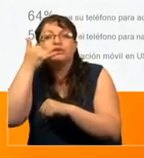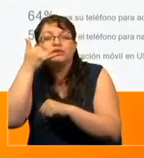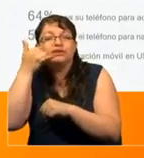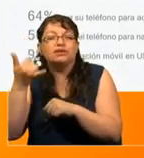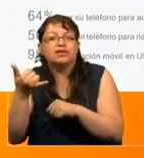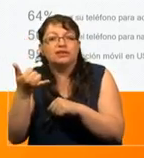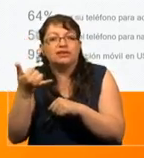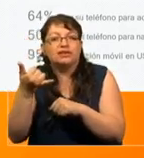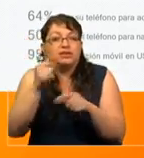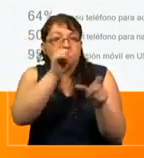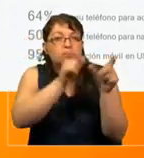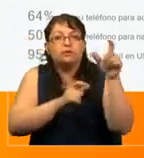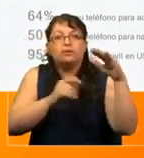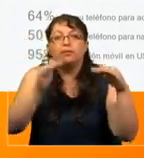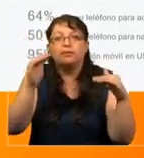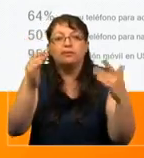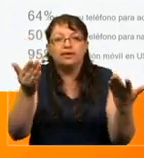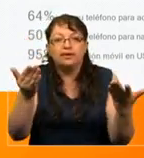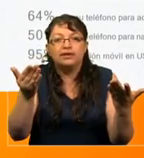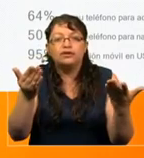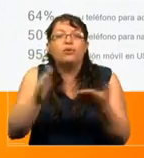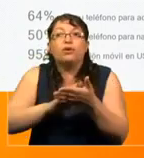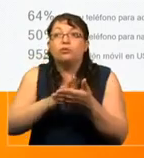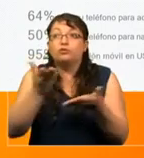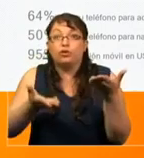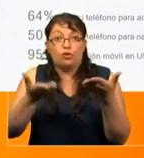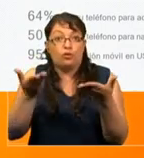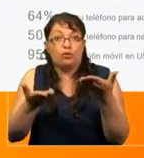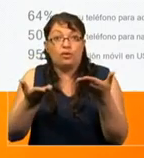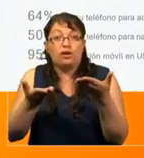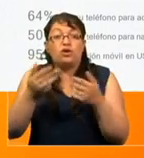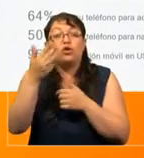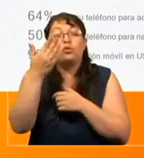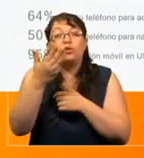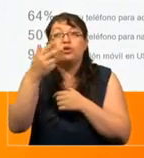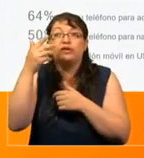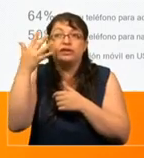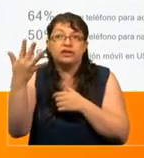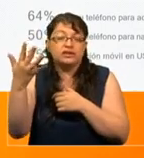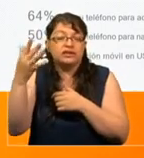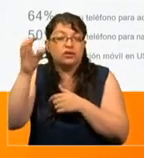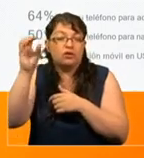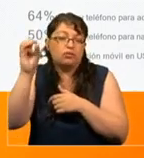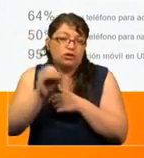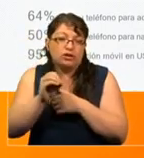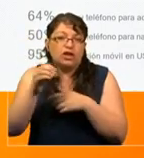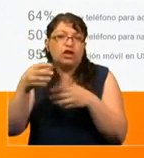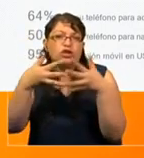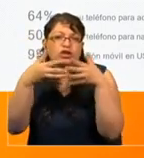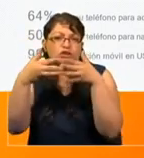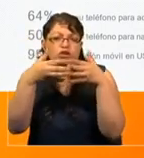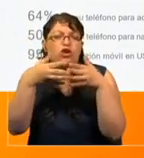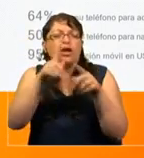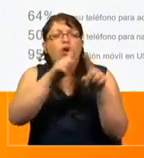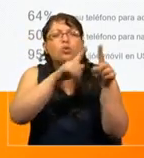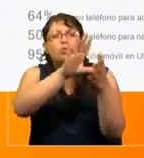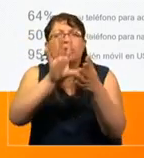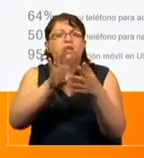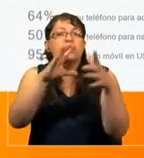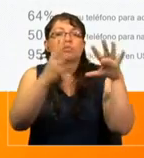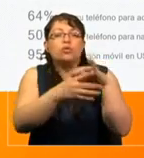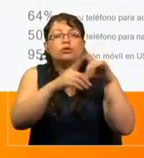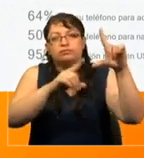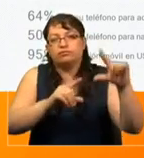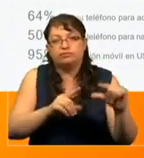celulares que personas, comparado con 95% en Estados Unidos y mucho menos en algunos países del mundo.